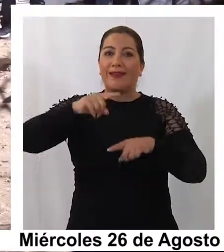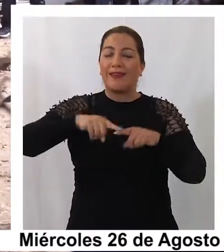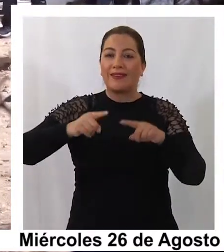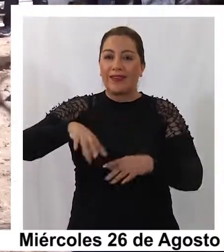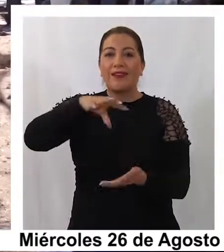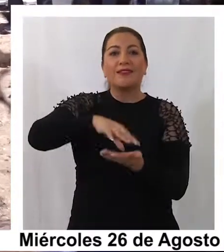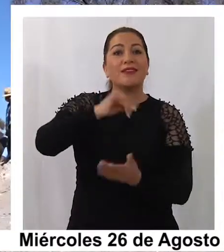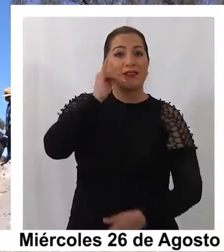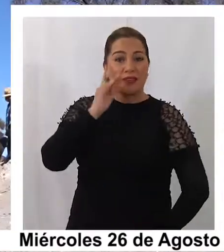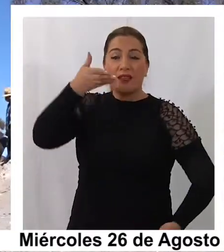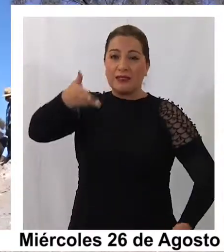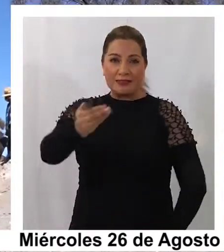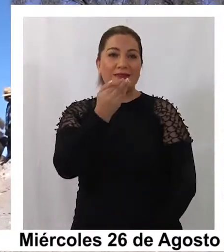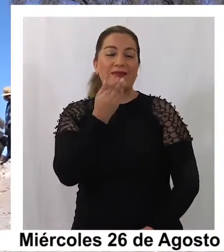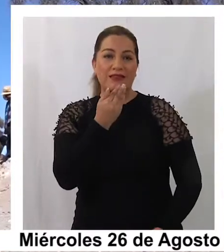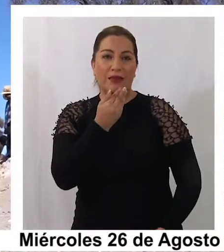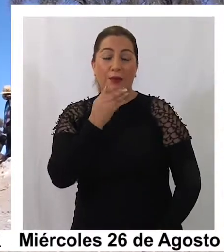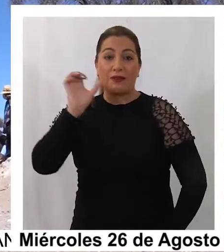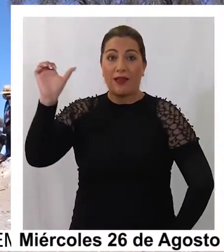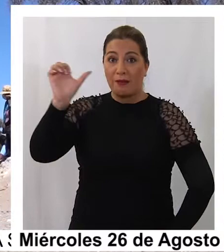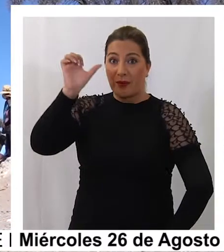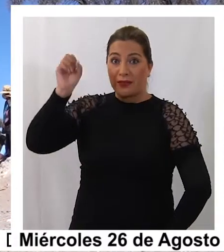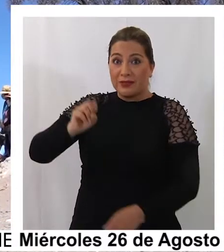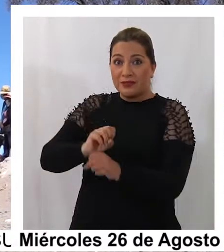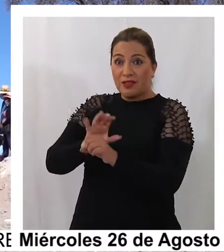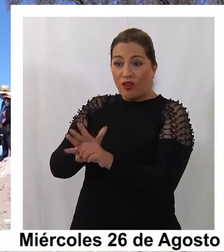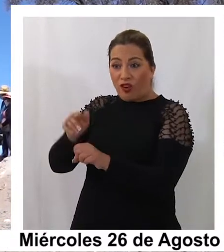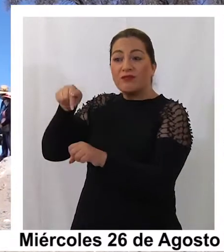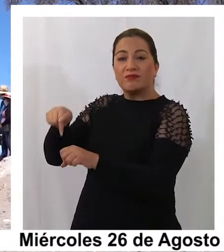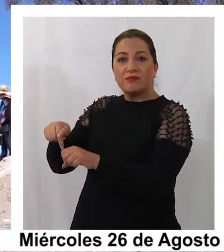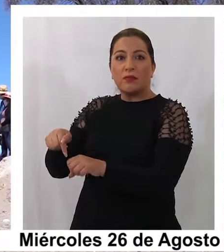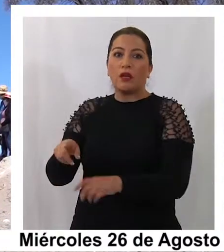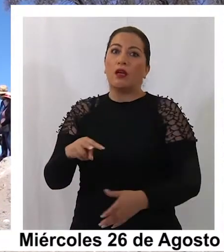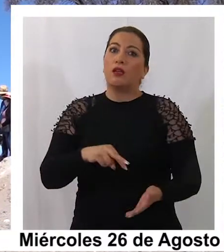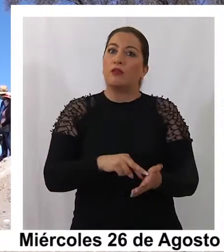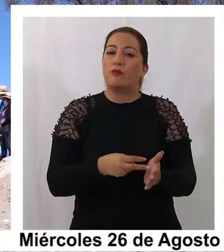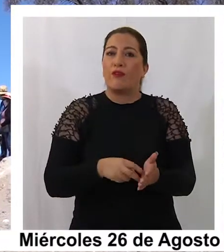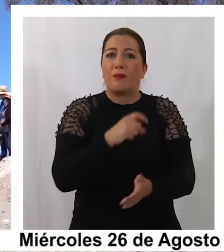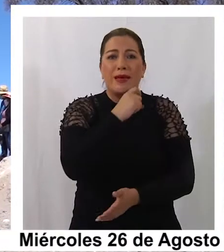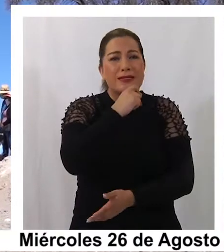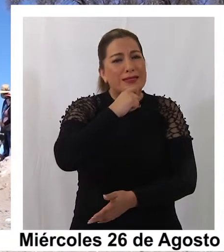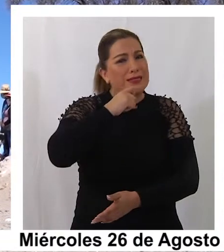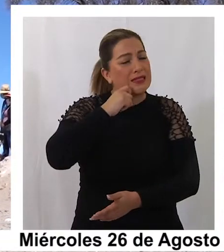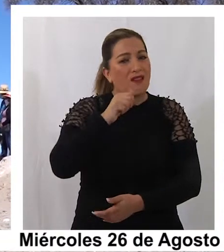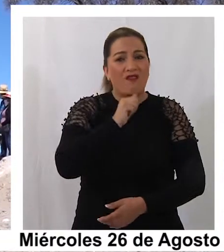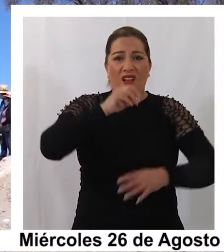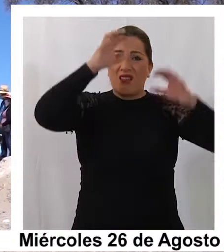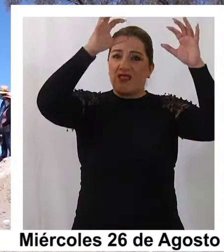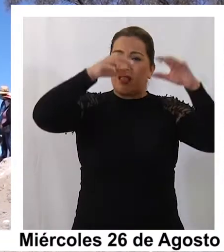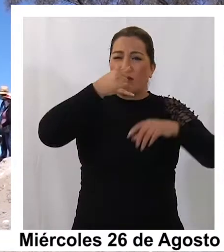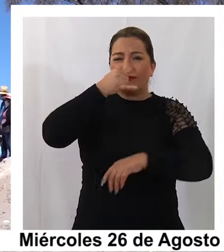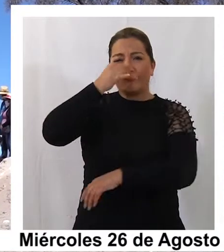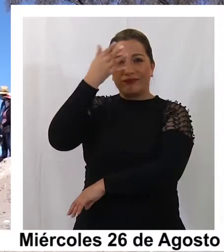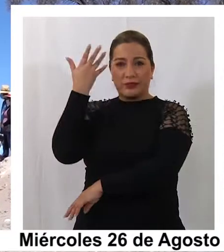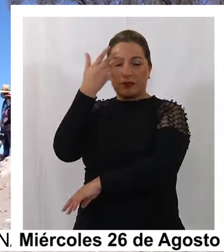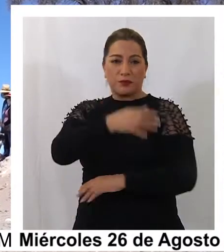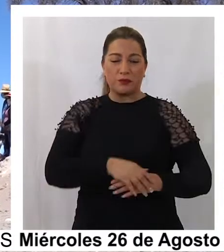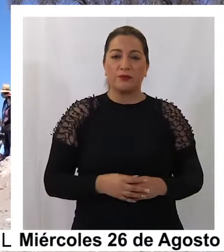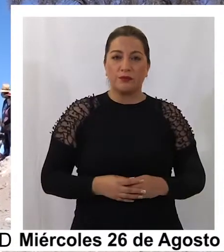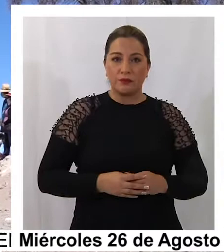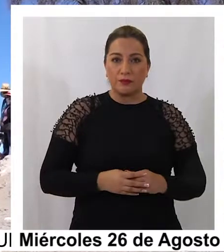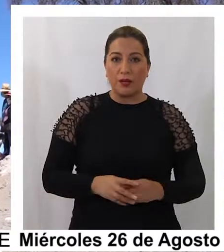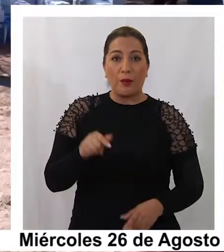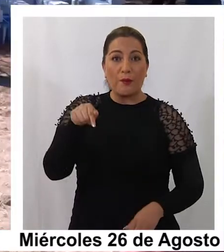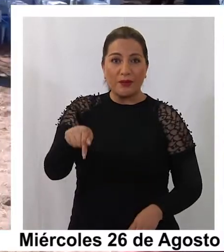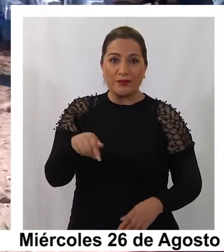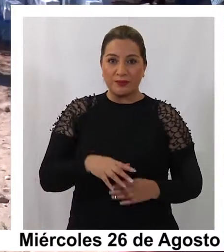zona, ya que además de la emergencia sanitaria, la sequía en la zona les afecta desde hace tiempo. Es